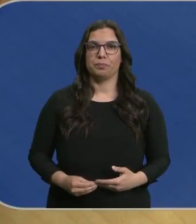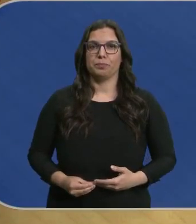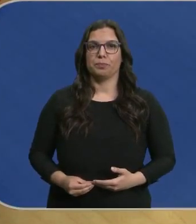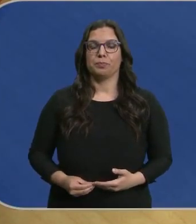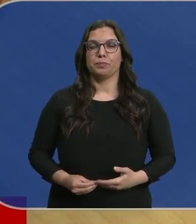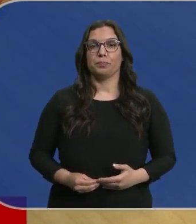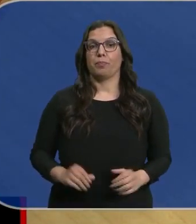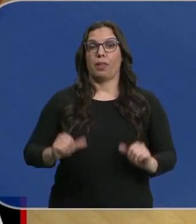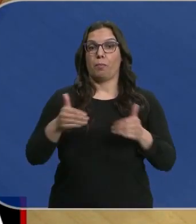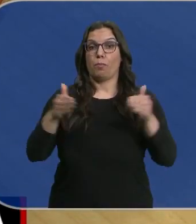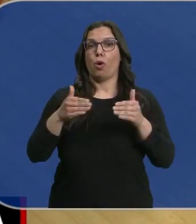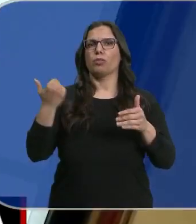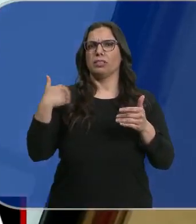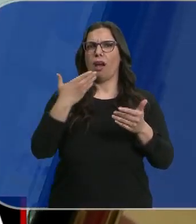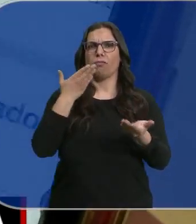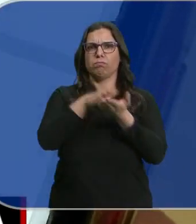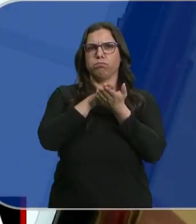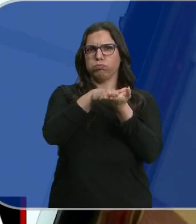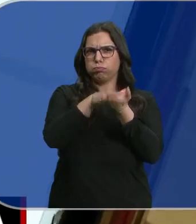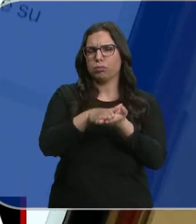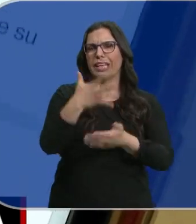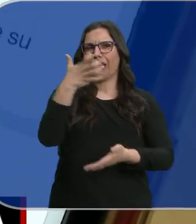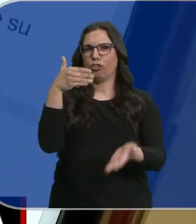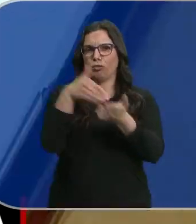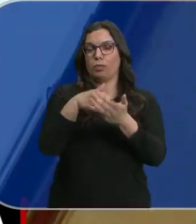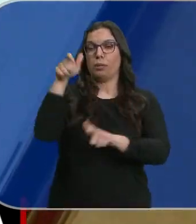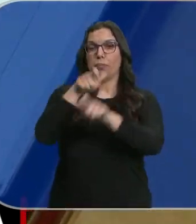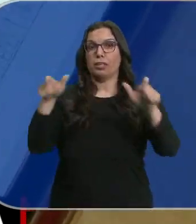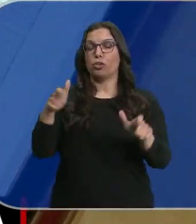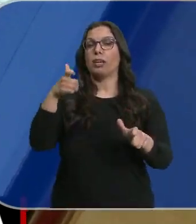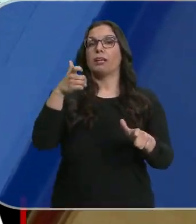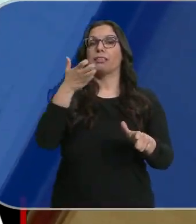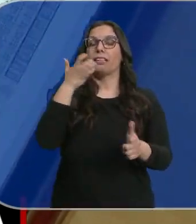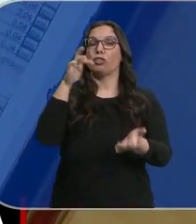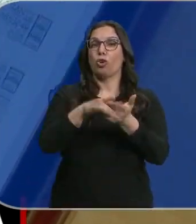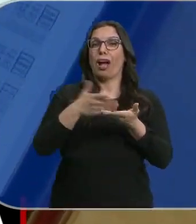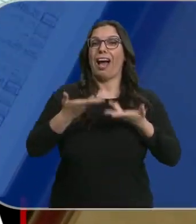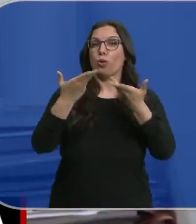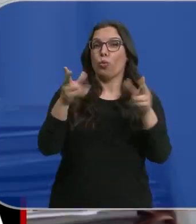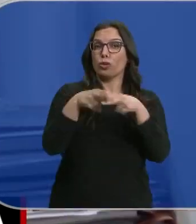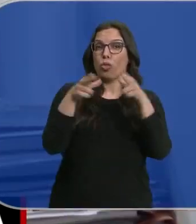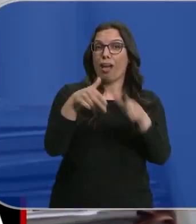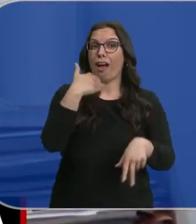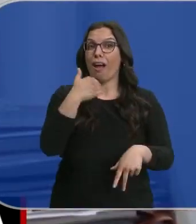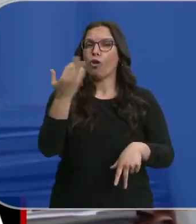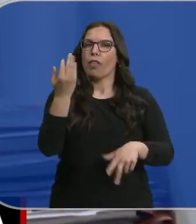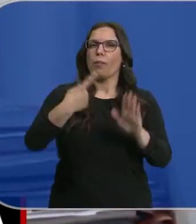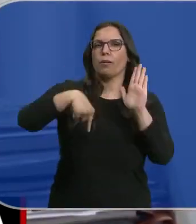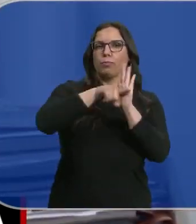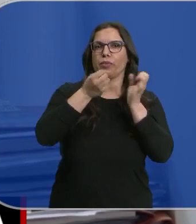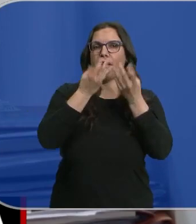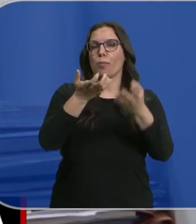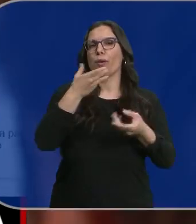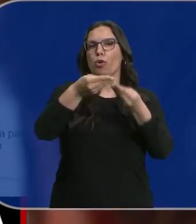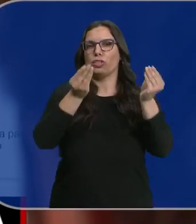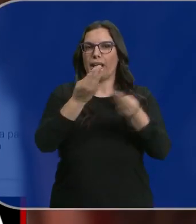En las primeras horas se han presentado más de medio millón. Los contribuyentes que hayan recibido ayudas sociales tendrán que declararlas, tipo al